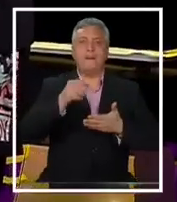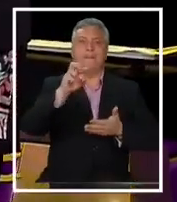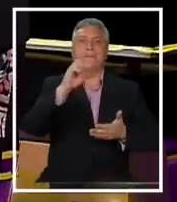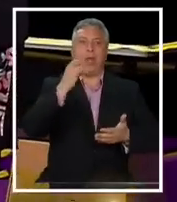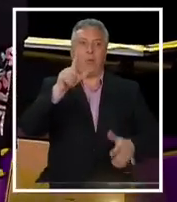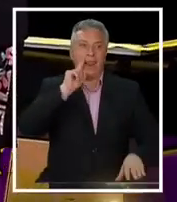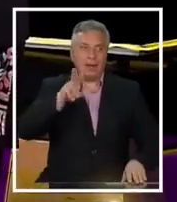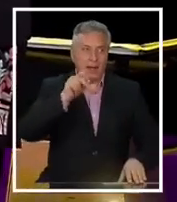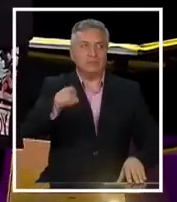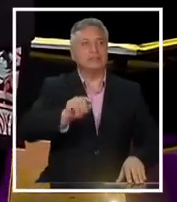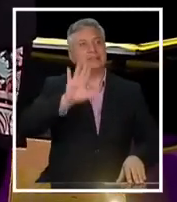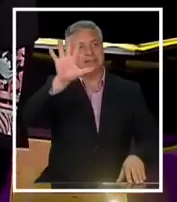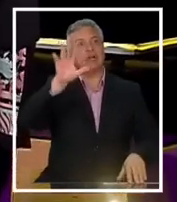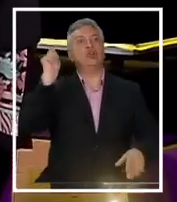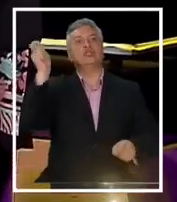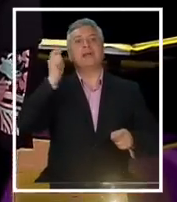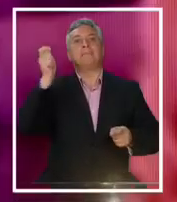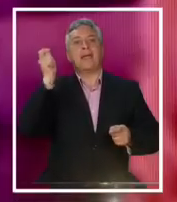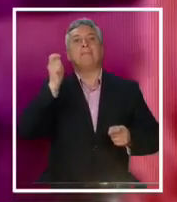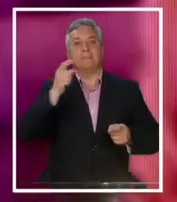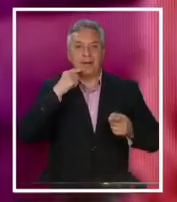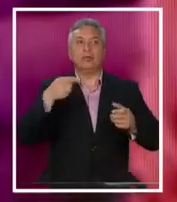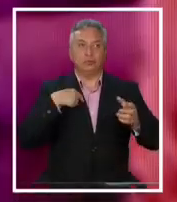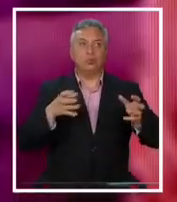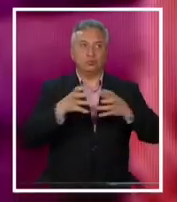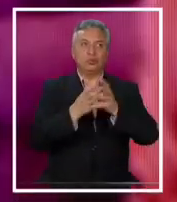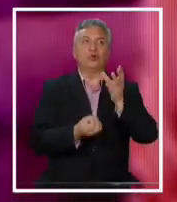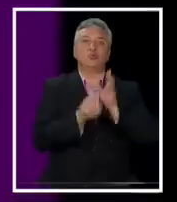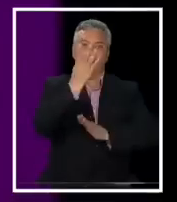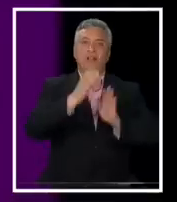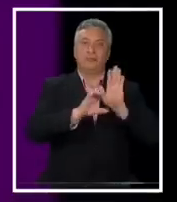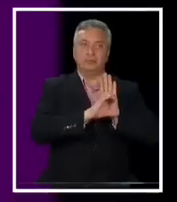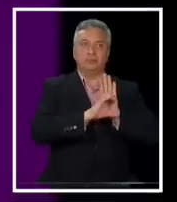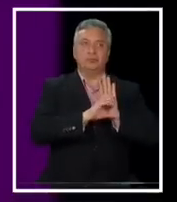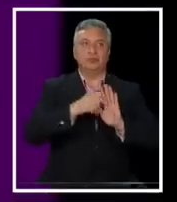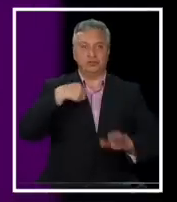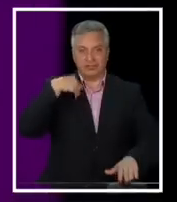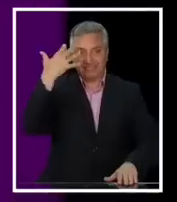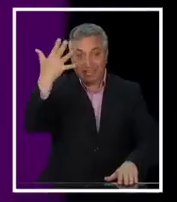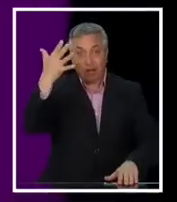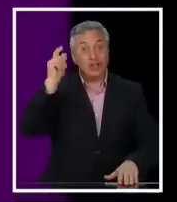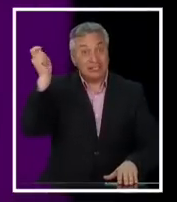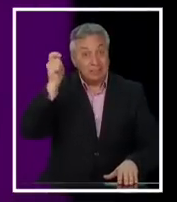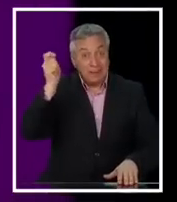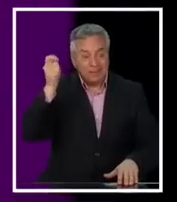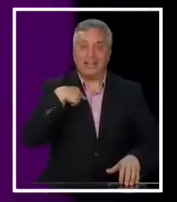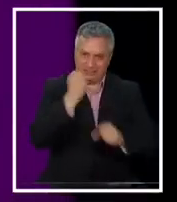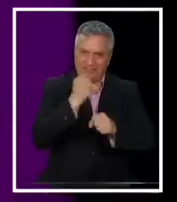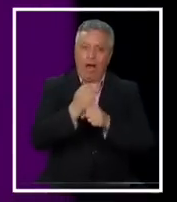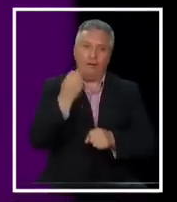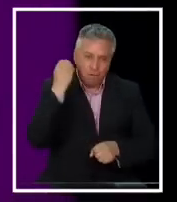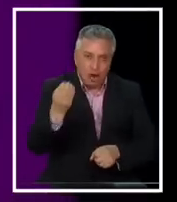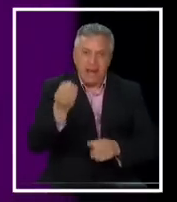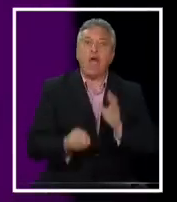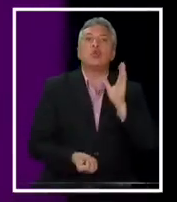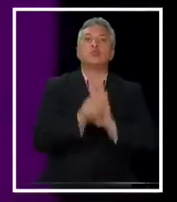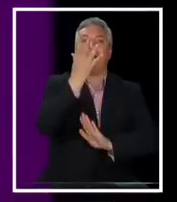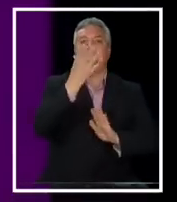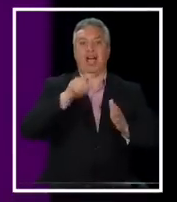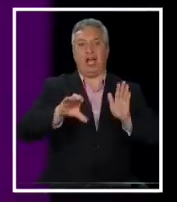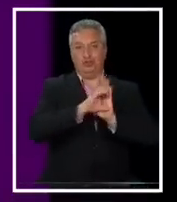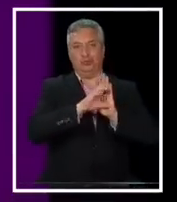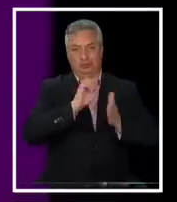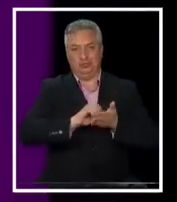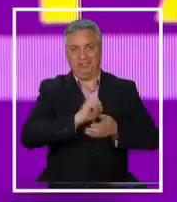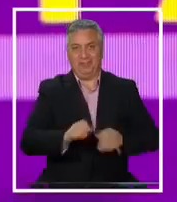el 5 de septiembre vamos a estar juntas por la nueva constitución. El 5 de septiembre vamos a trabajar por esa buena nueva constitución que el país demanda y requiere.